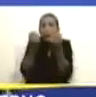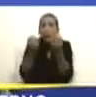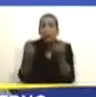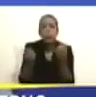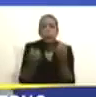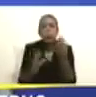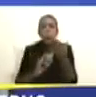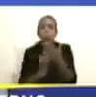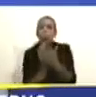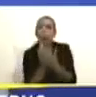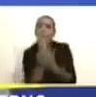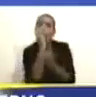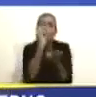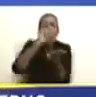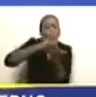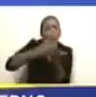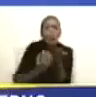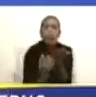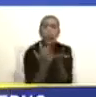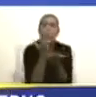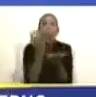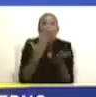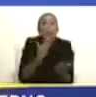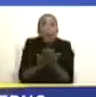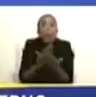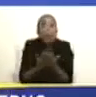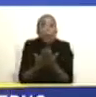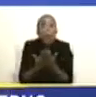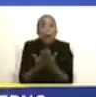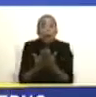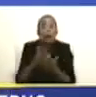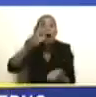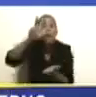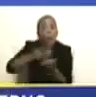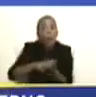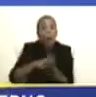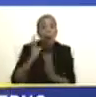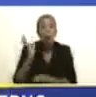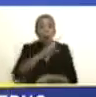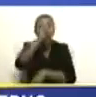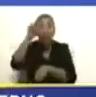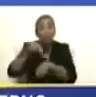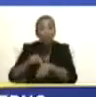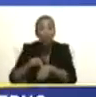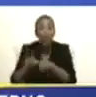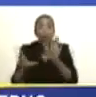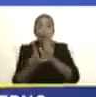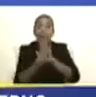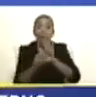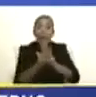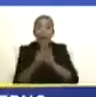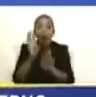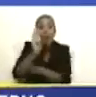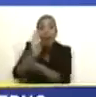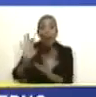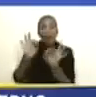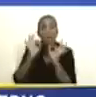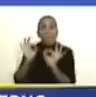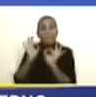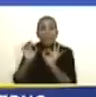Por eso yo propongo una, aprobar en la Asamblea Nacional una ley especial